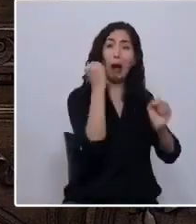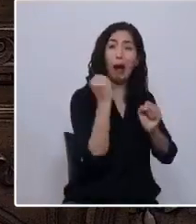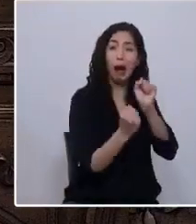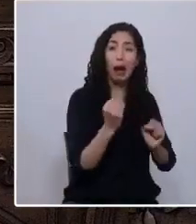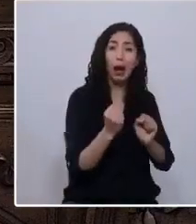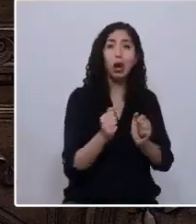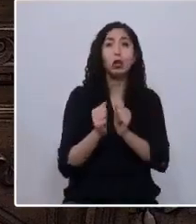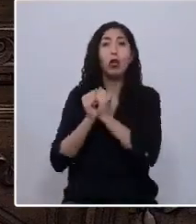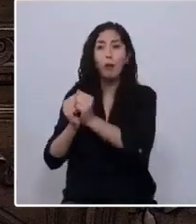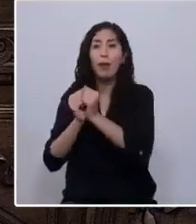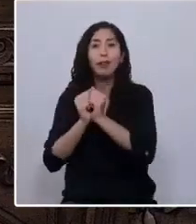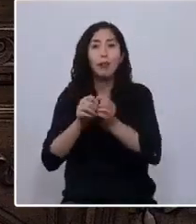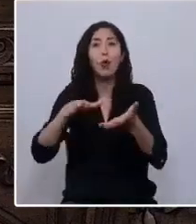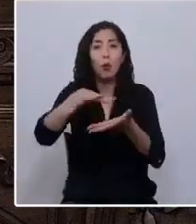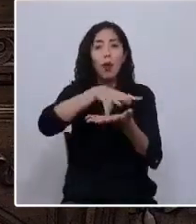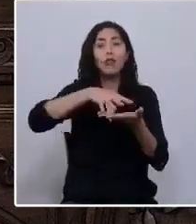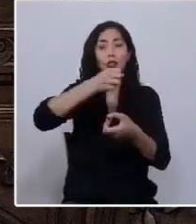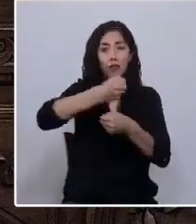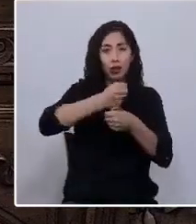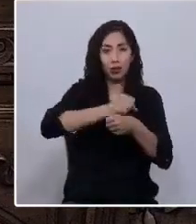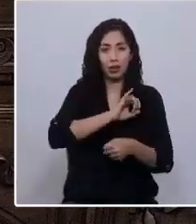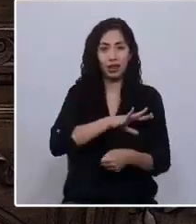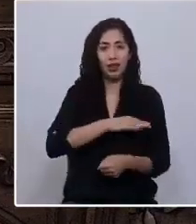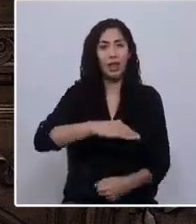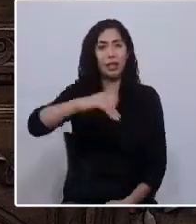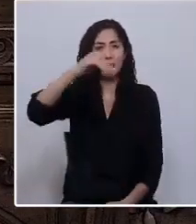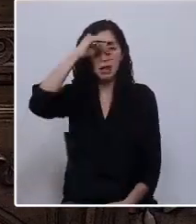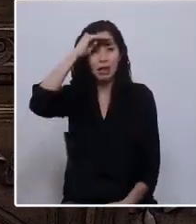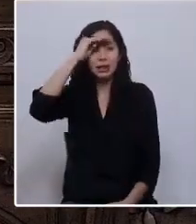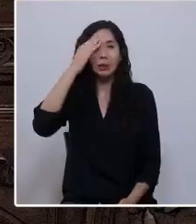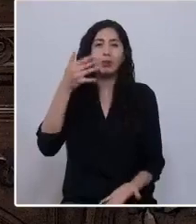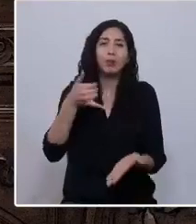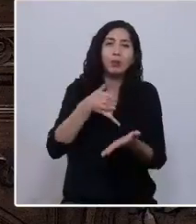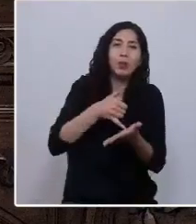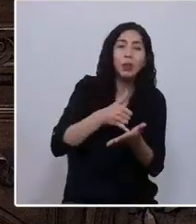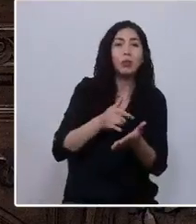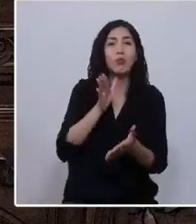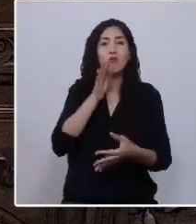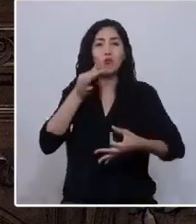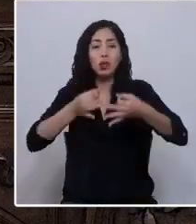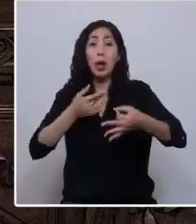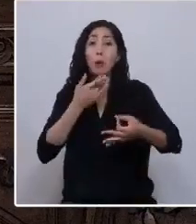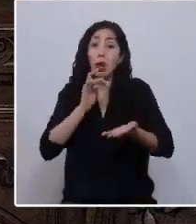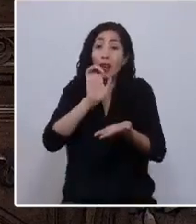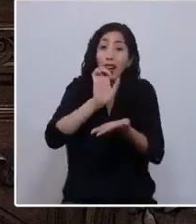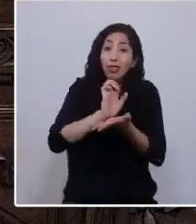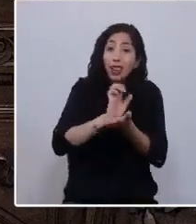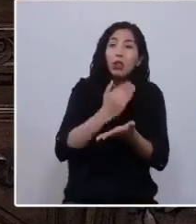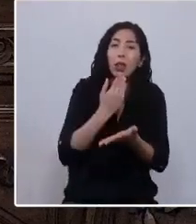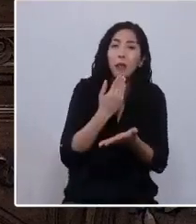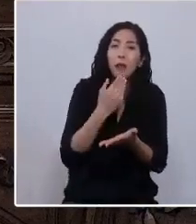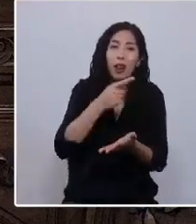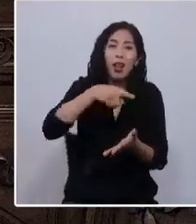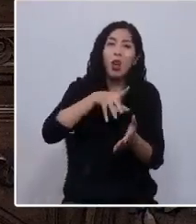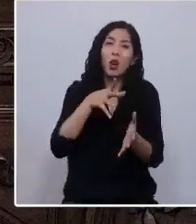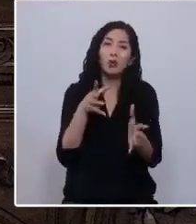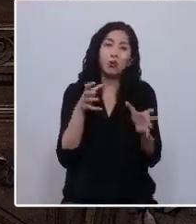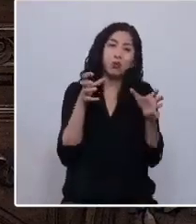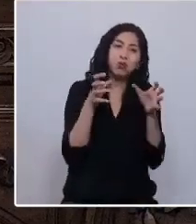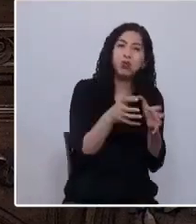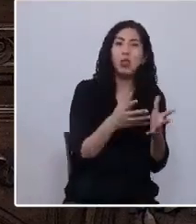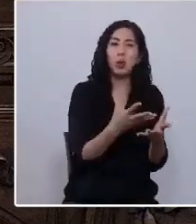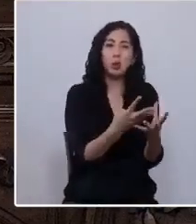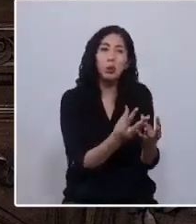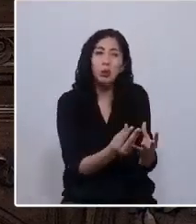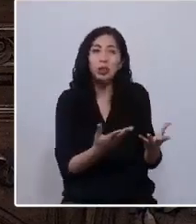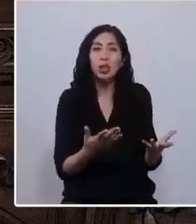trabajador chileno la experiencia de la miseria y la injusticia, porque el Estado también les ha oprimido siempre que se